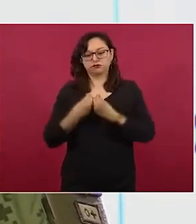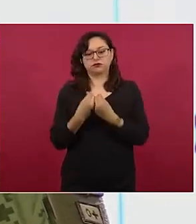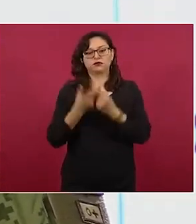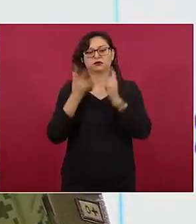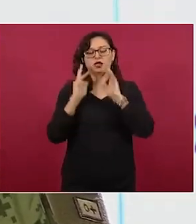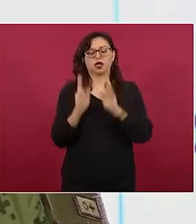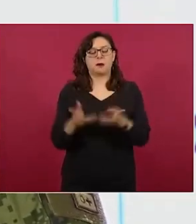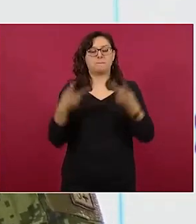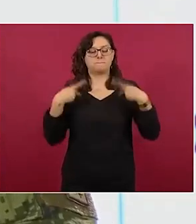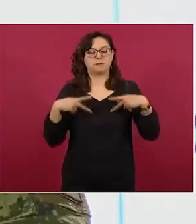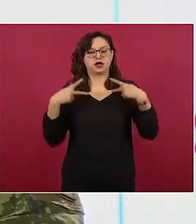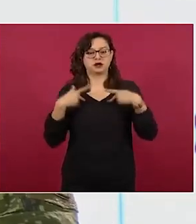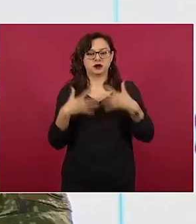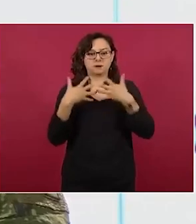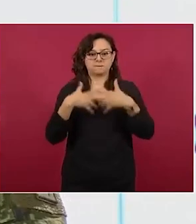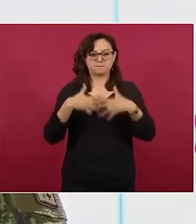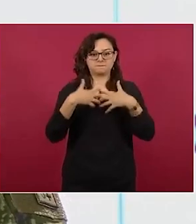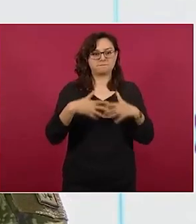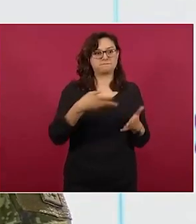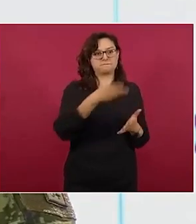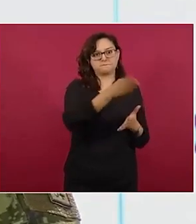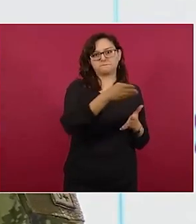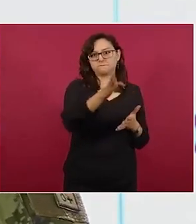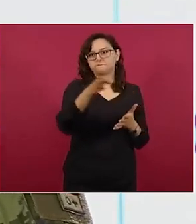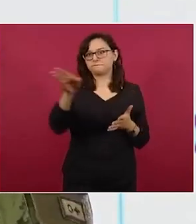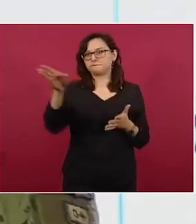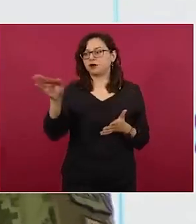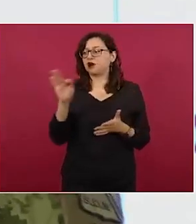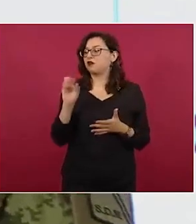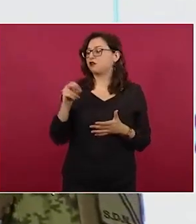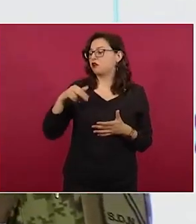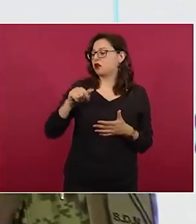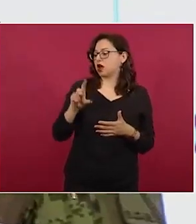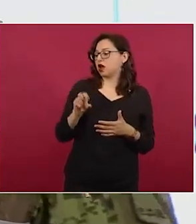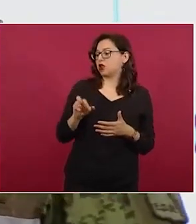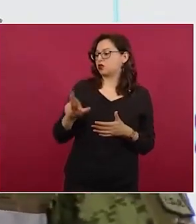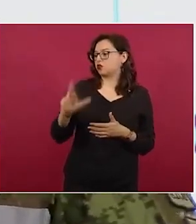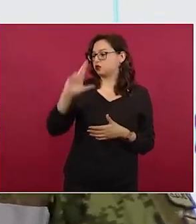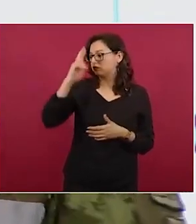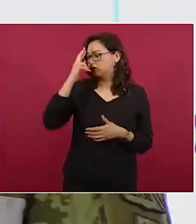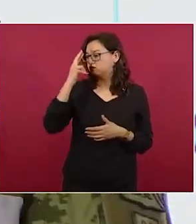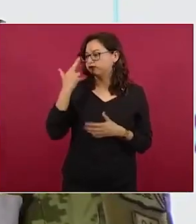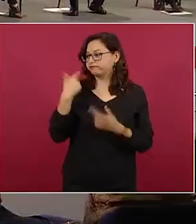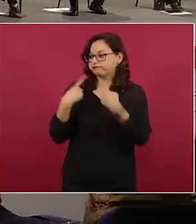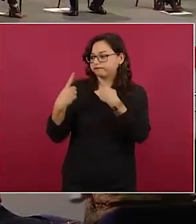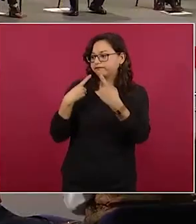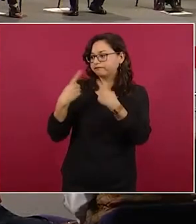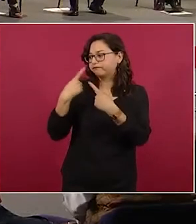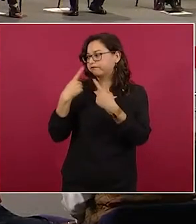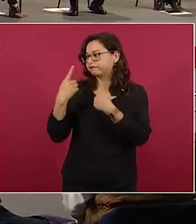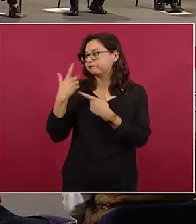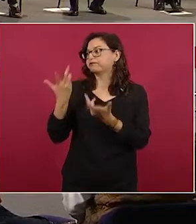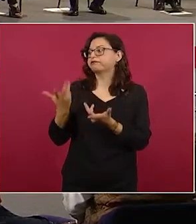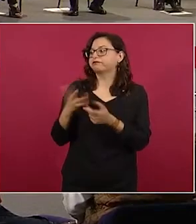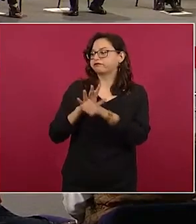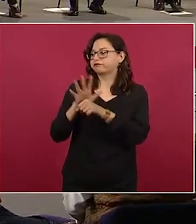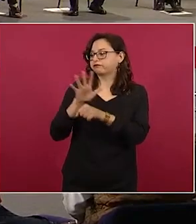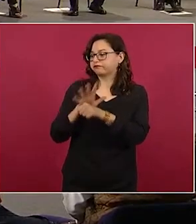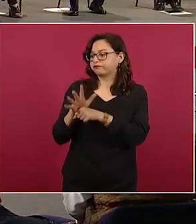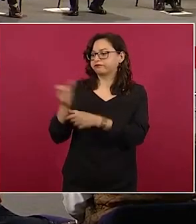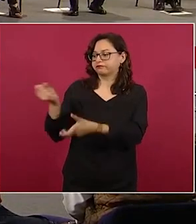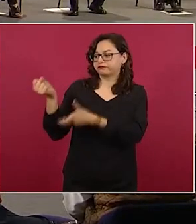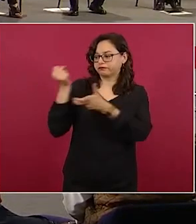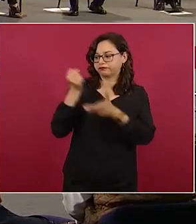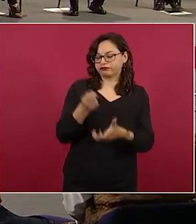de Ingenieros y estamos formulando el comienzo de colaboración con FONATUR para la transferencia de recursos. Y nos falta el tercer